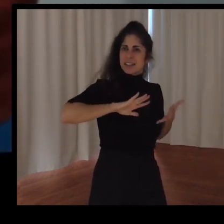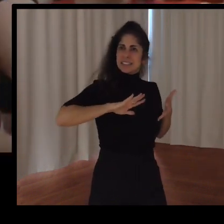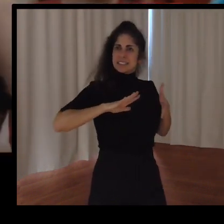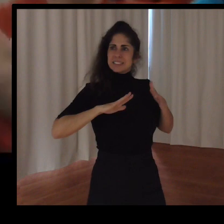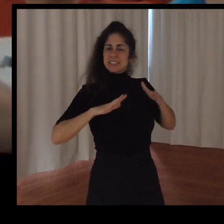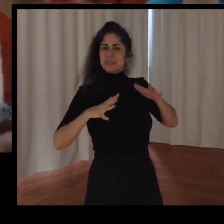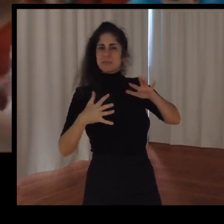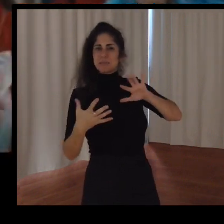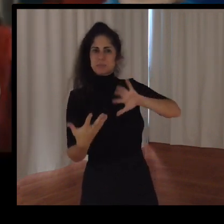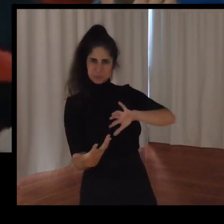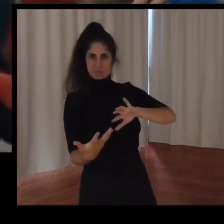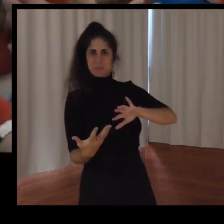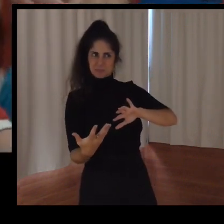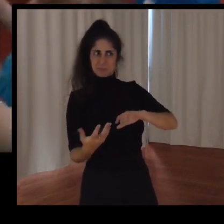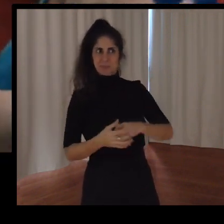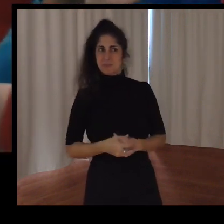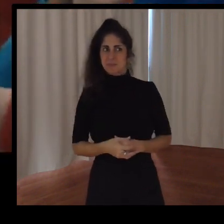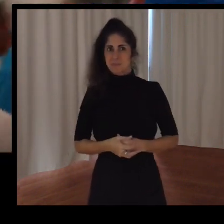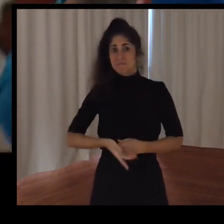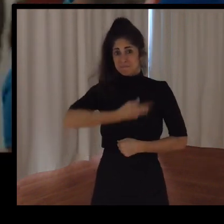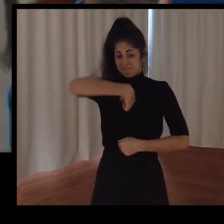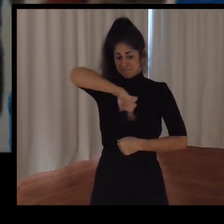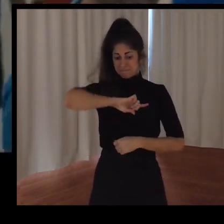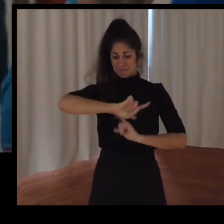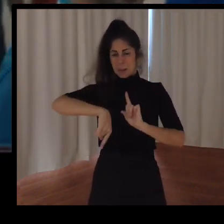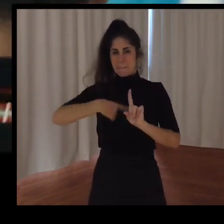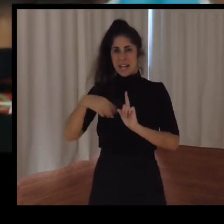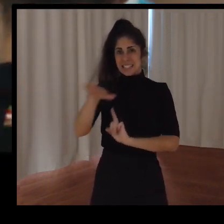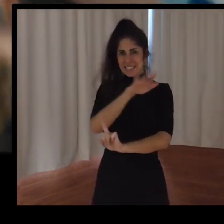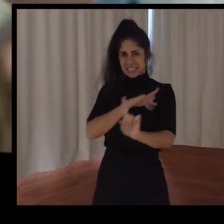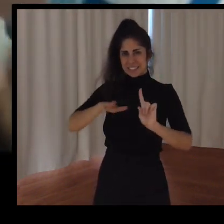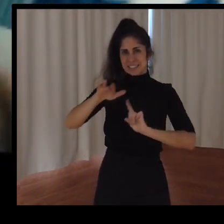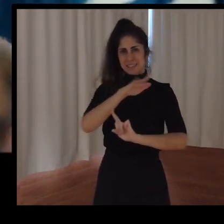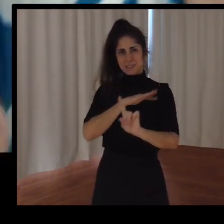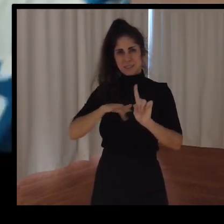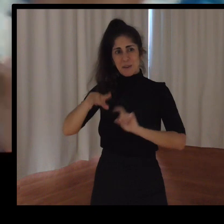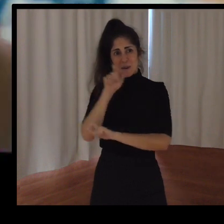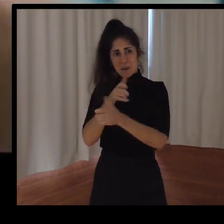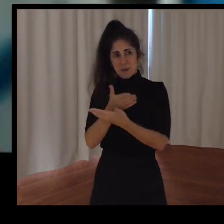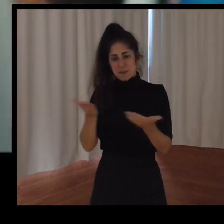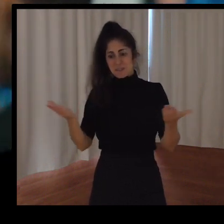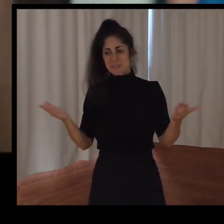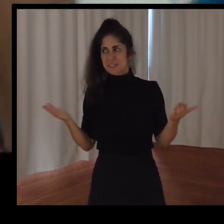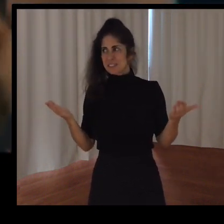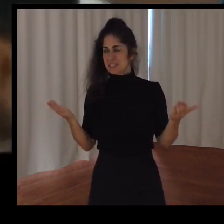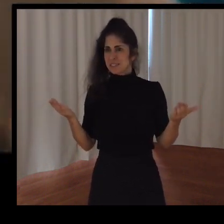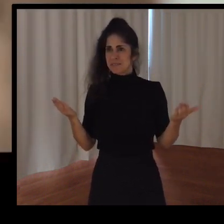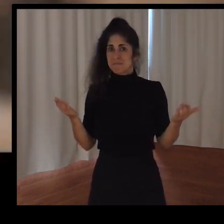que nos lleva, tanto a nosotros como a la gente que nos rodea, a unos límites por los que antes no